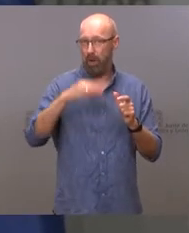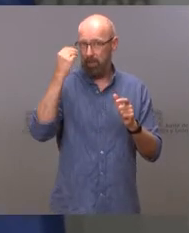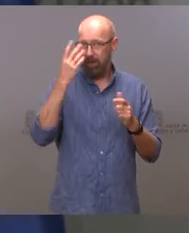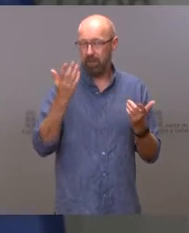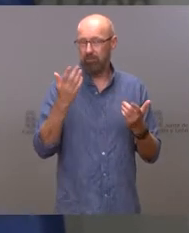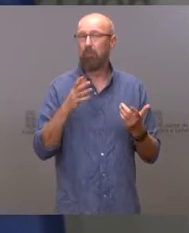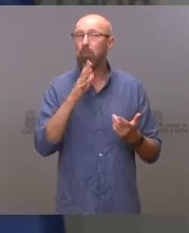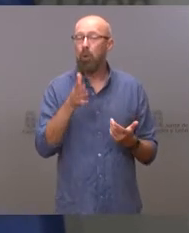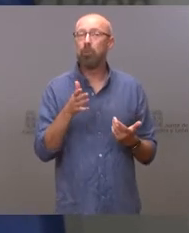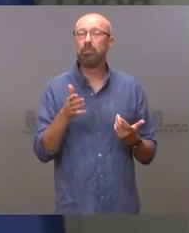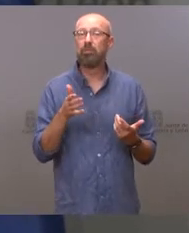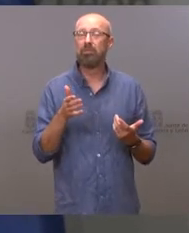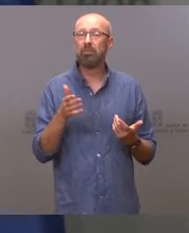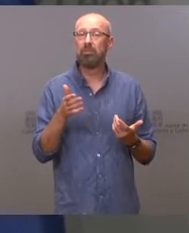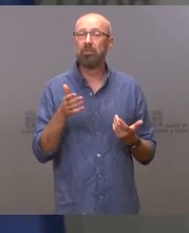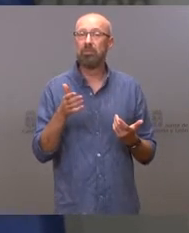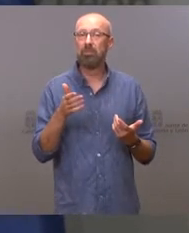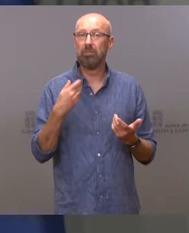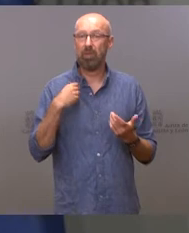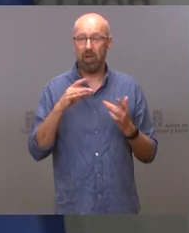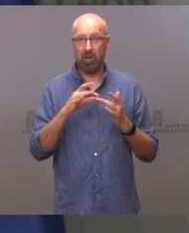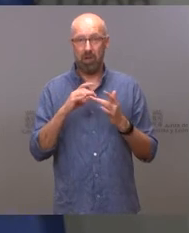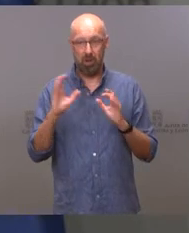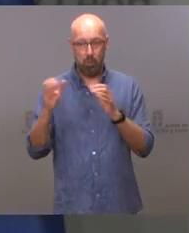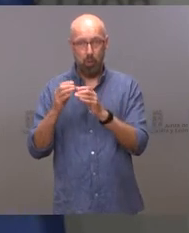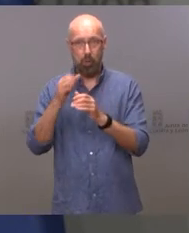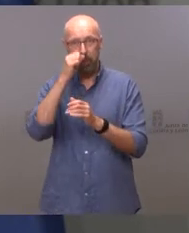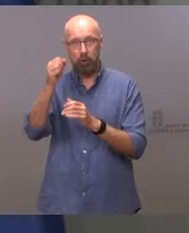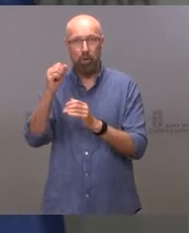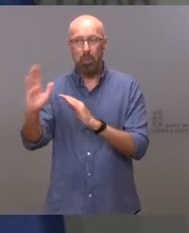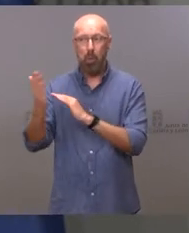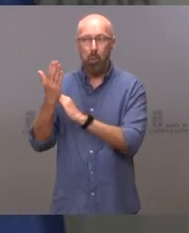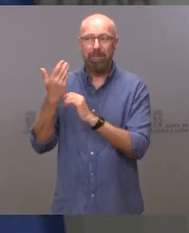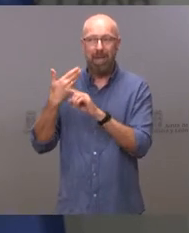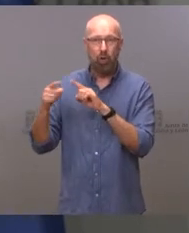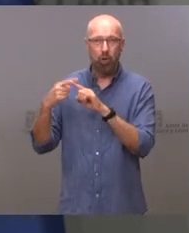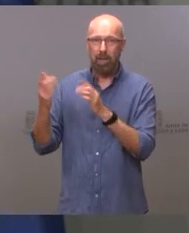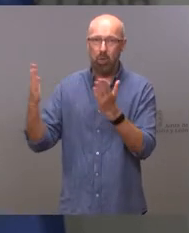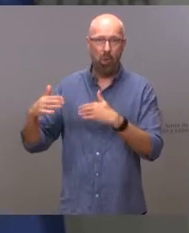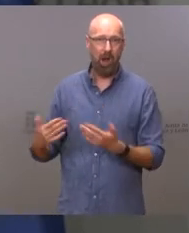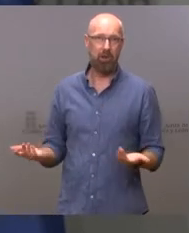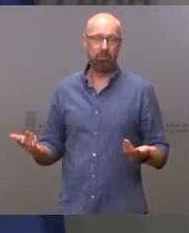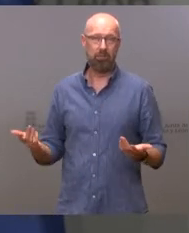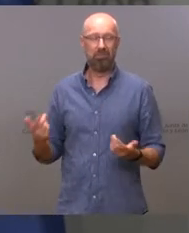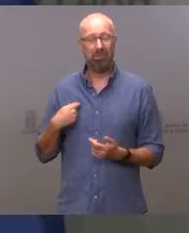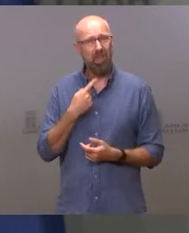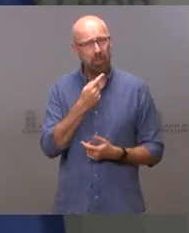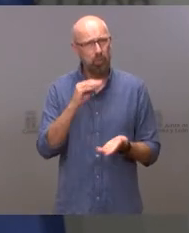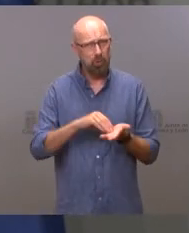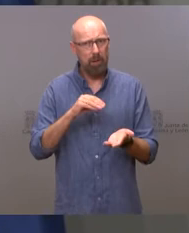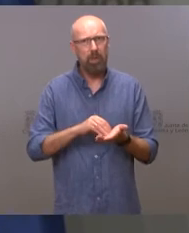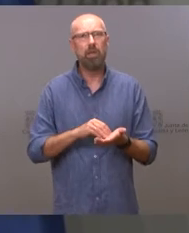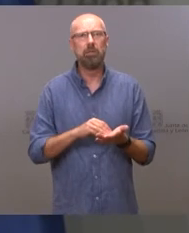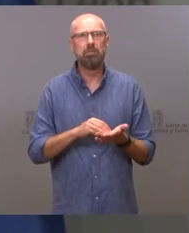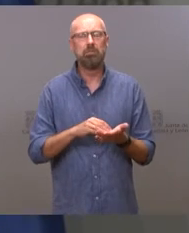lo que no tiene el Partido Socialista es propuestas. Yo ya le he dicho muchas veces que